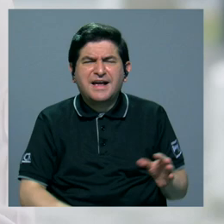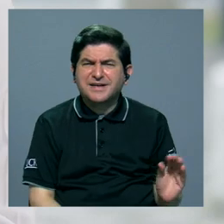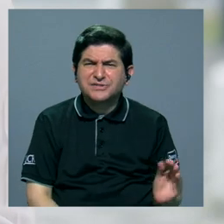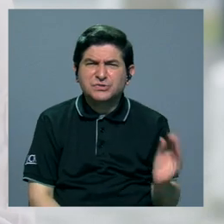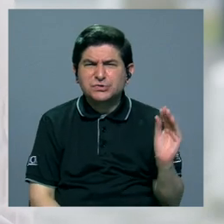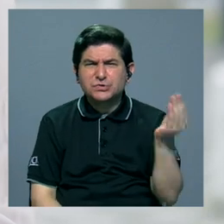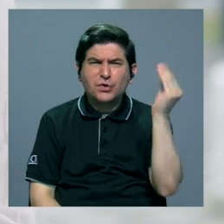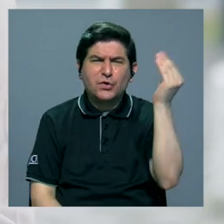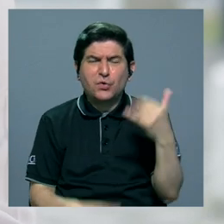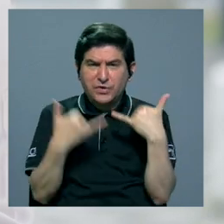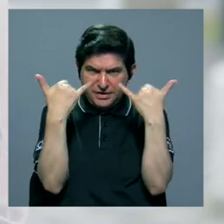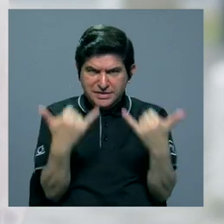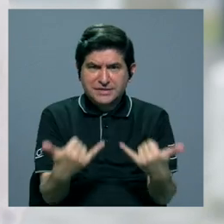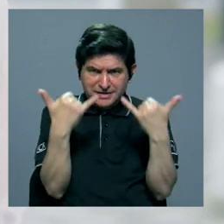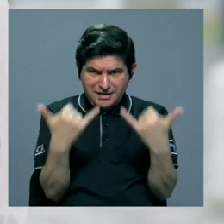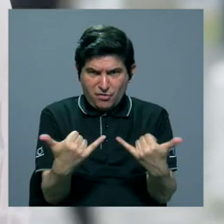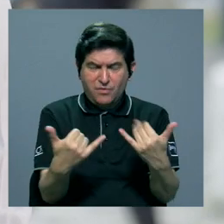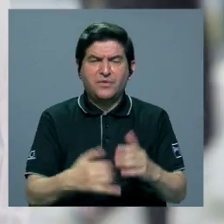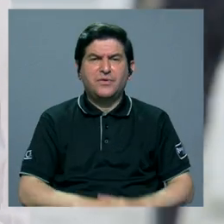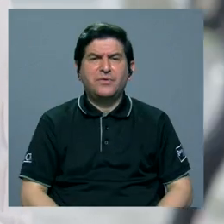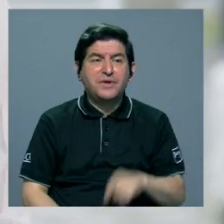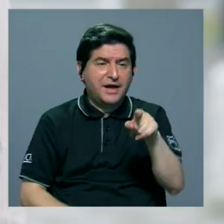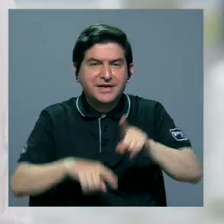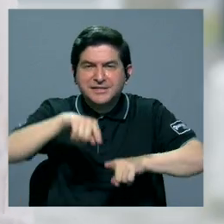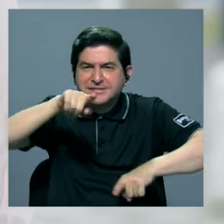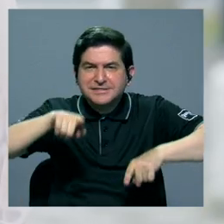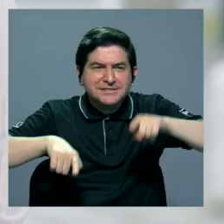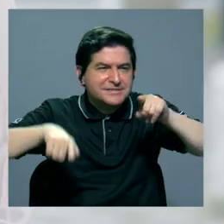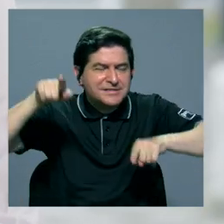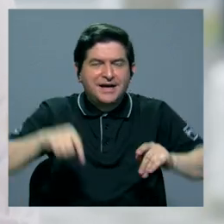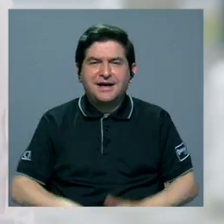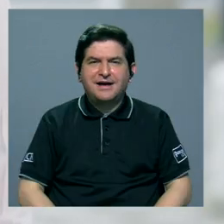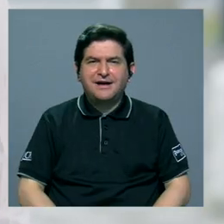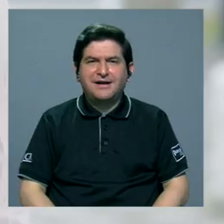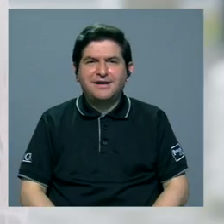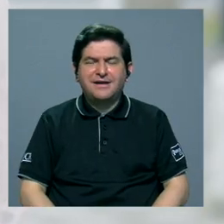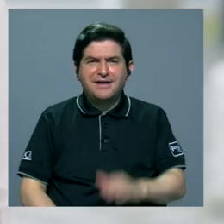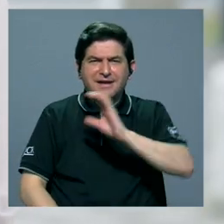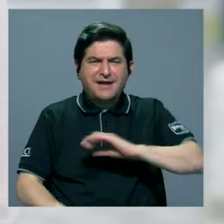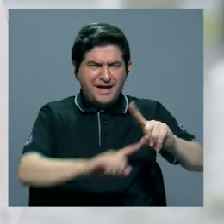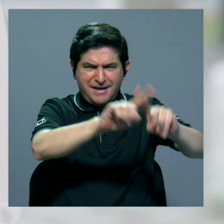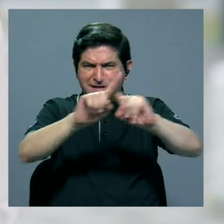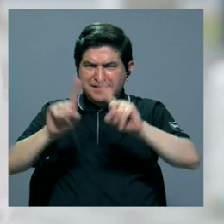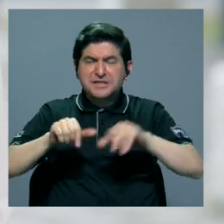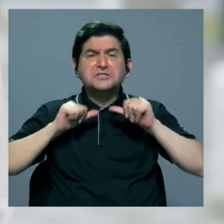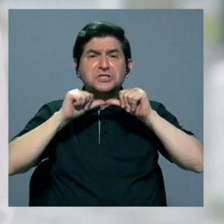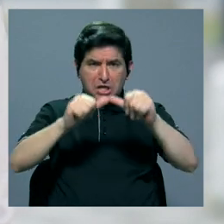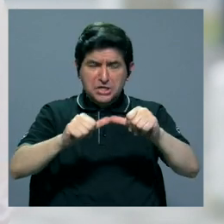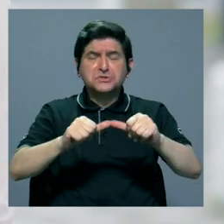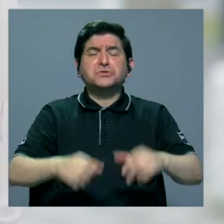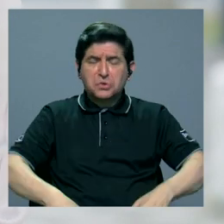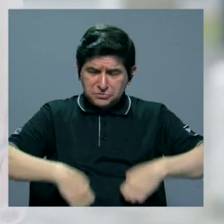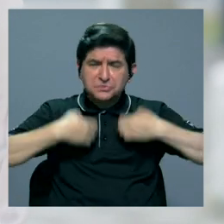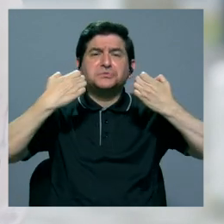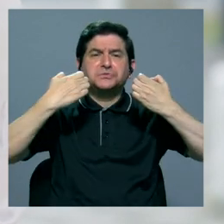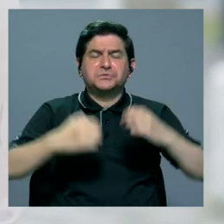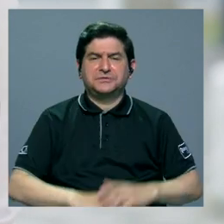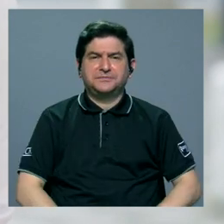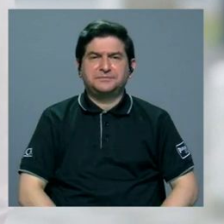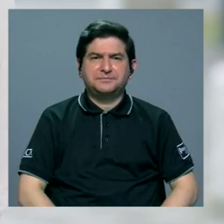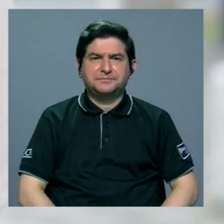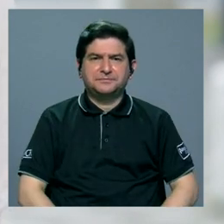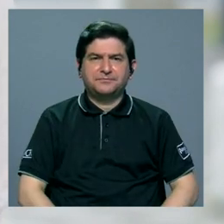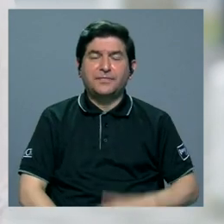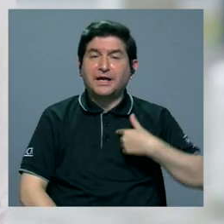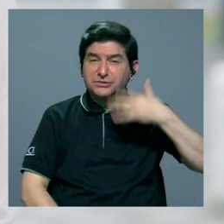juventudes del presente Esa diversidad, esa heterogeneidad sigue estando presente En ese